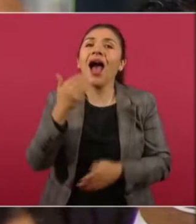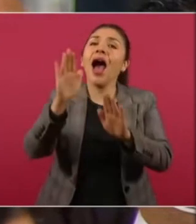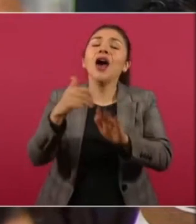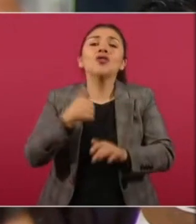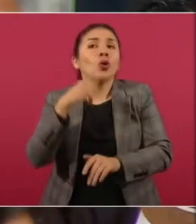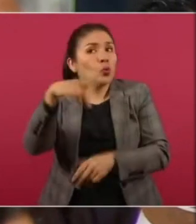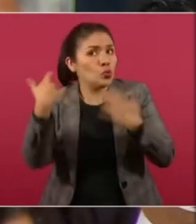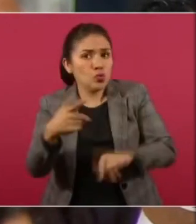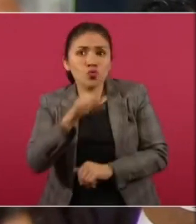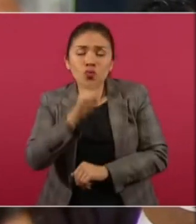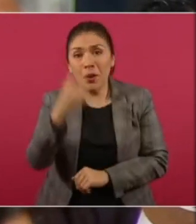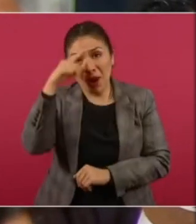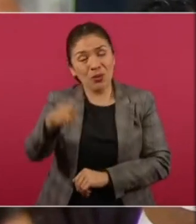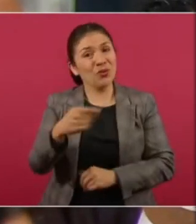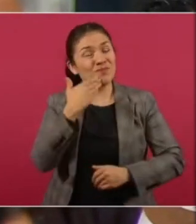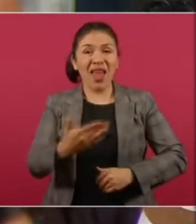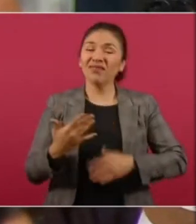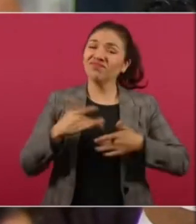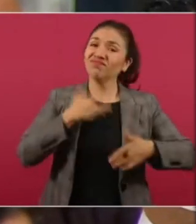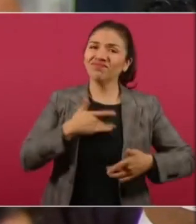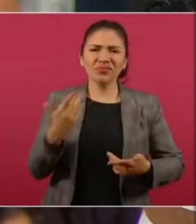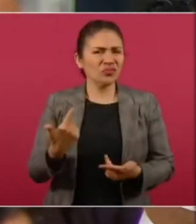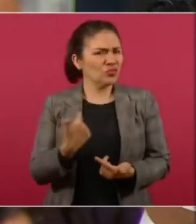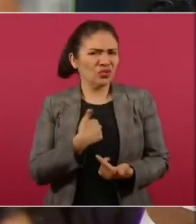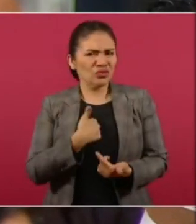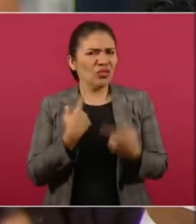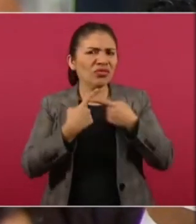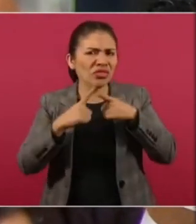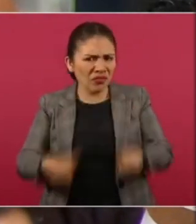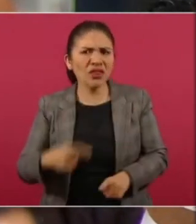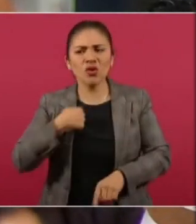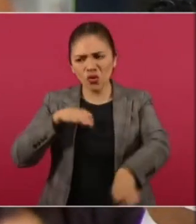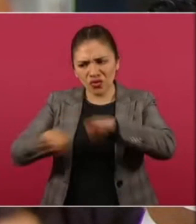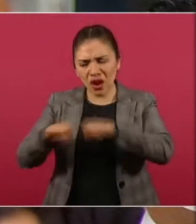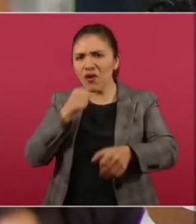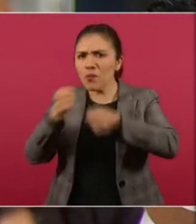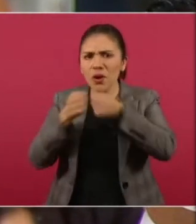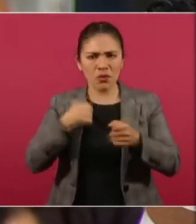pechitas para que bate de jonrones. Yo no soy así, presidente, yo soy reportera.